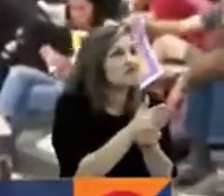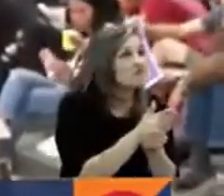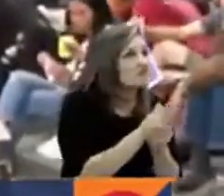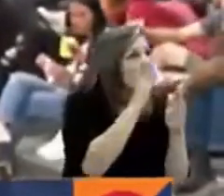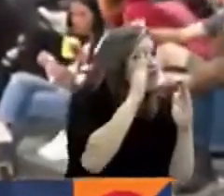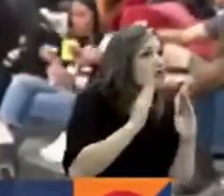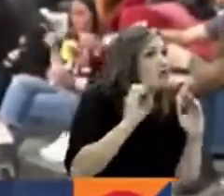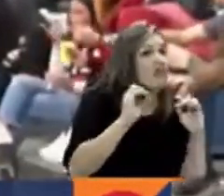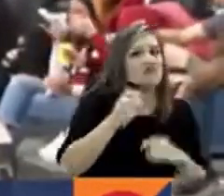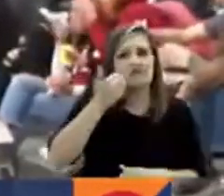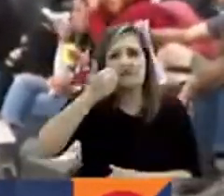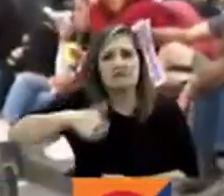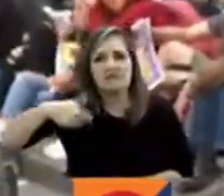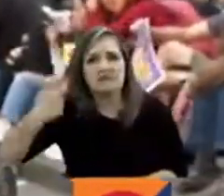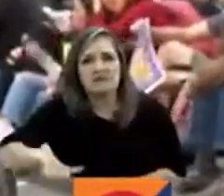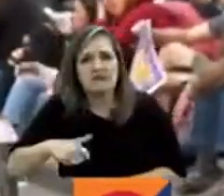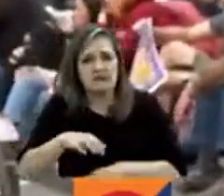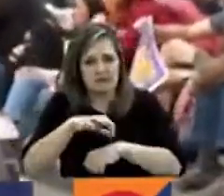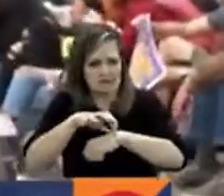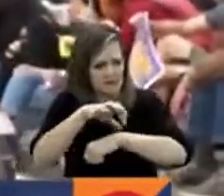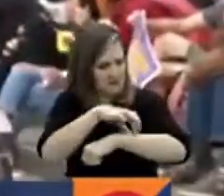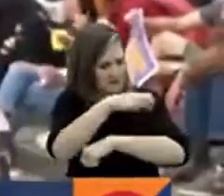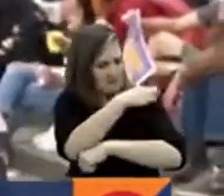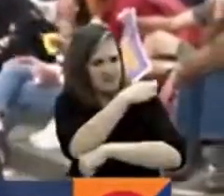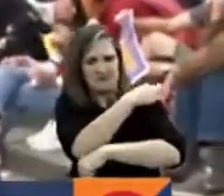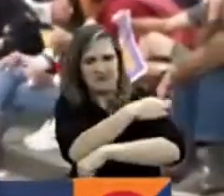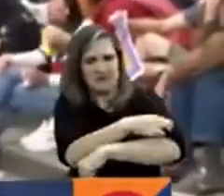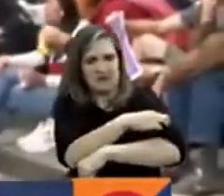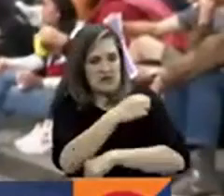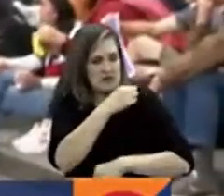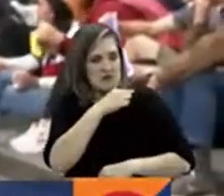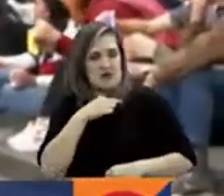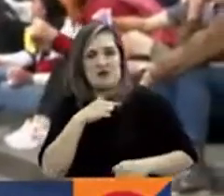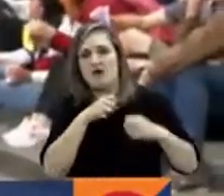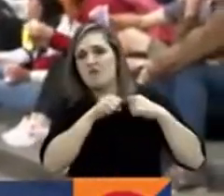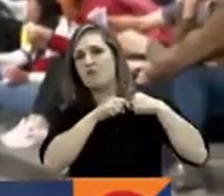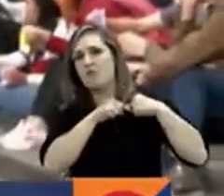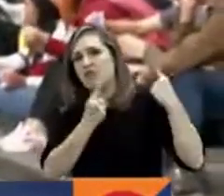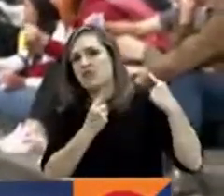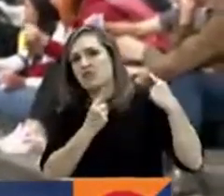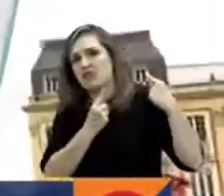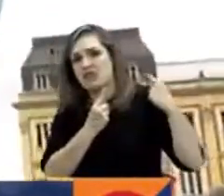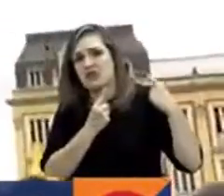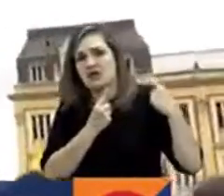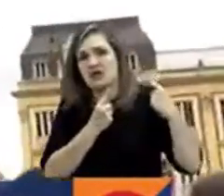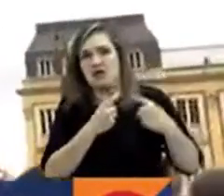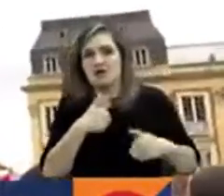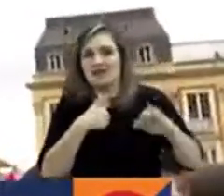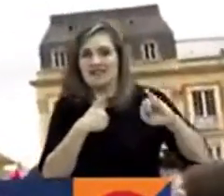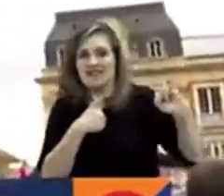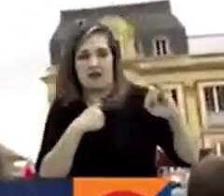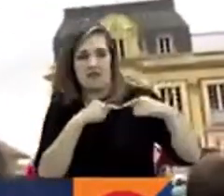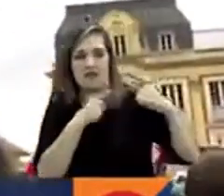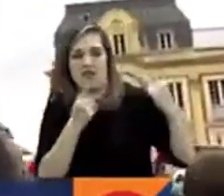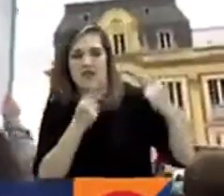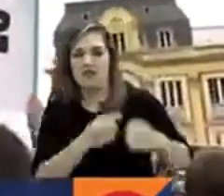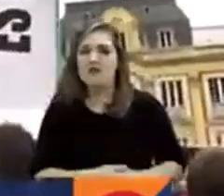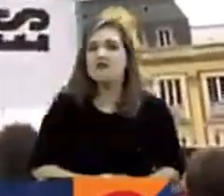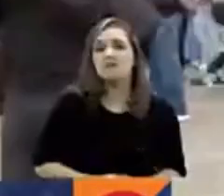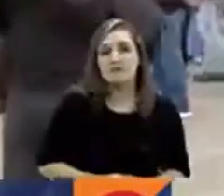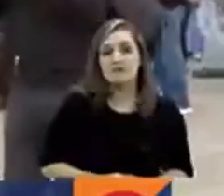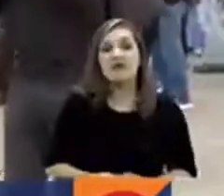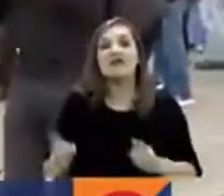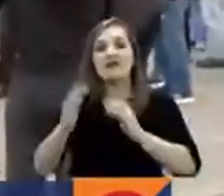articulaciones, tengo el hueso roto y el tendón roto del brazo izquierdo. Los estudiantes también